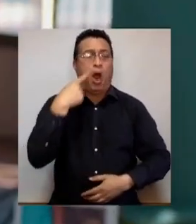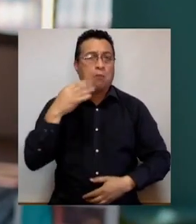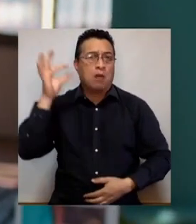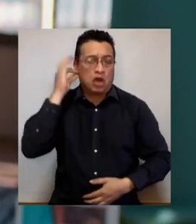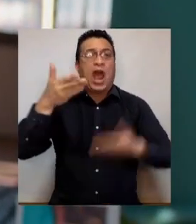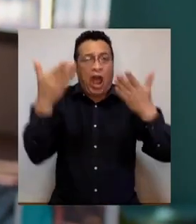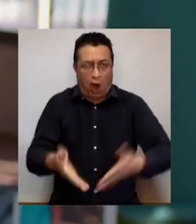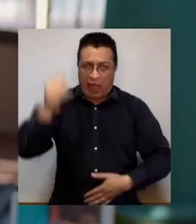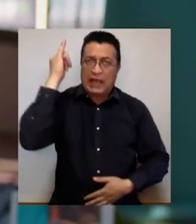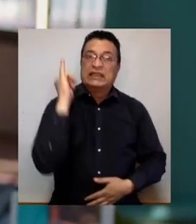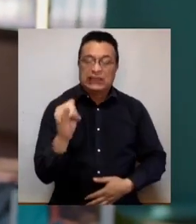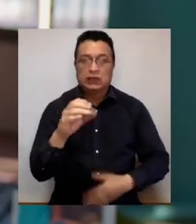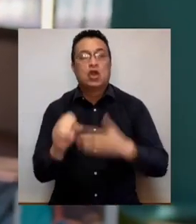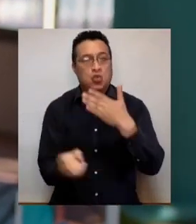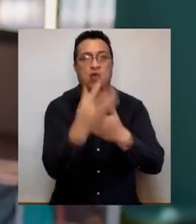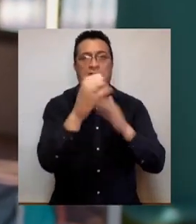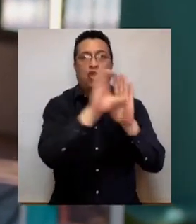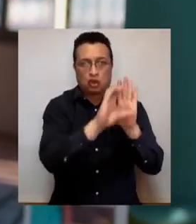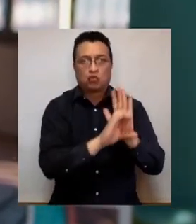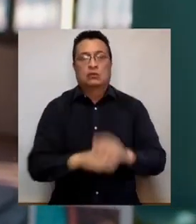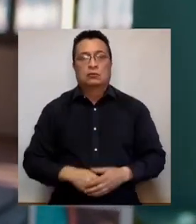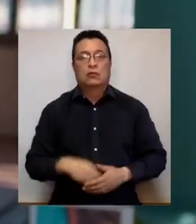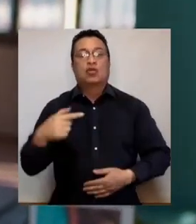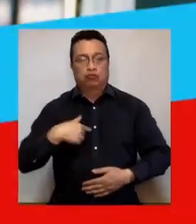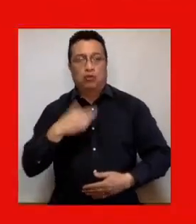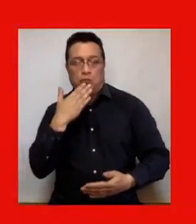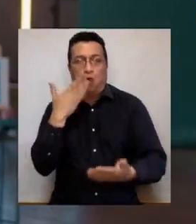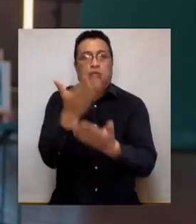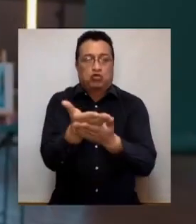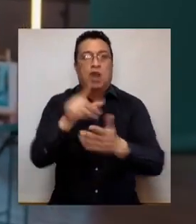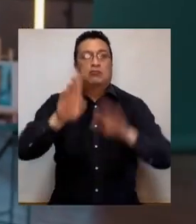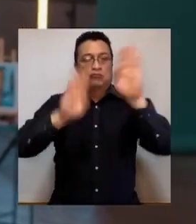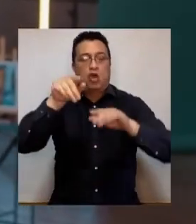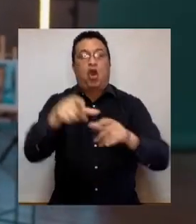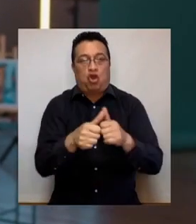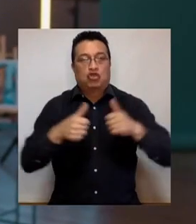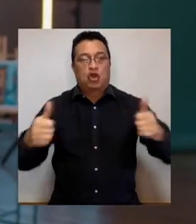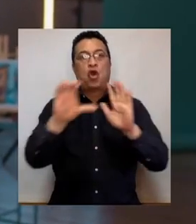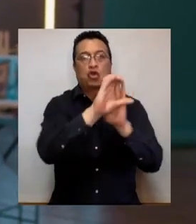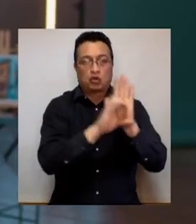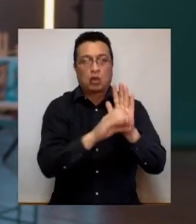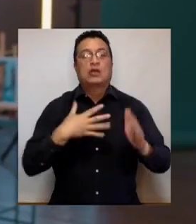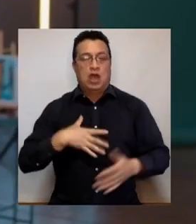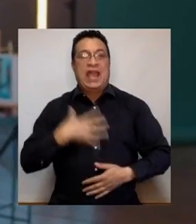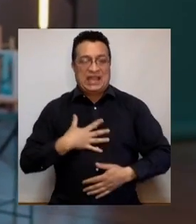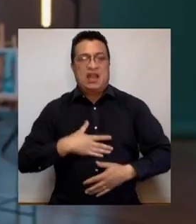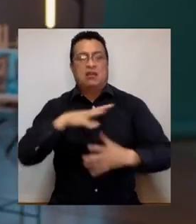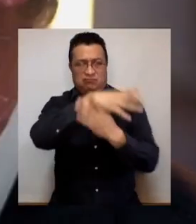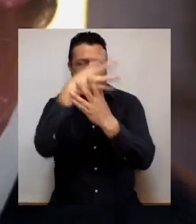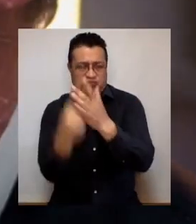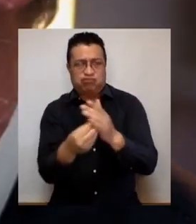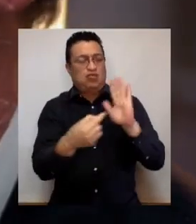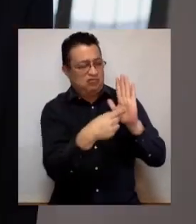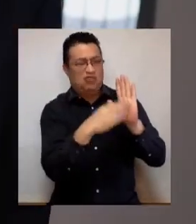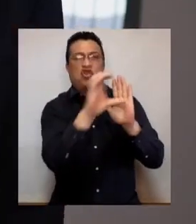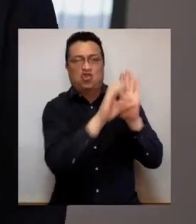Chilenas y chilenos Ahora sí Nueva constitución Estoy postulando Al consejo constitucional Porque aspiro A